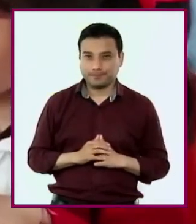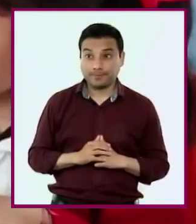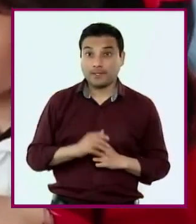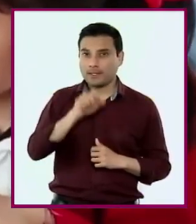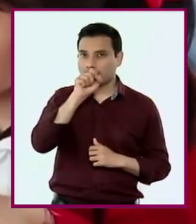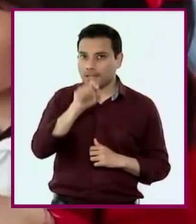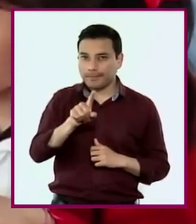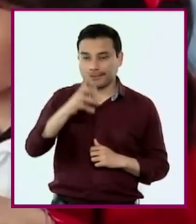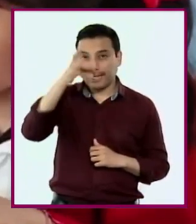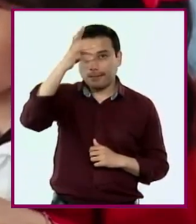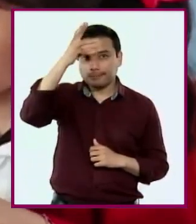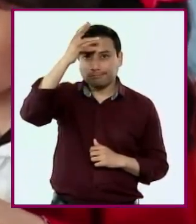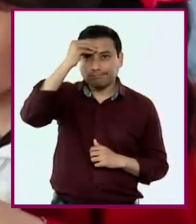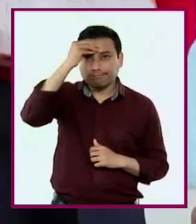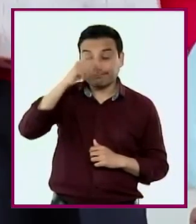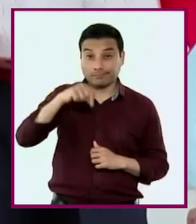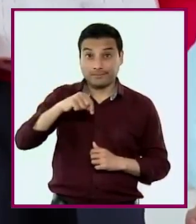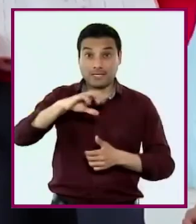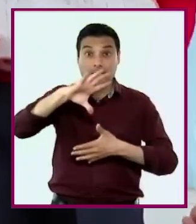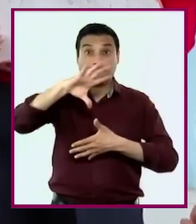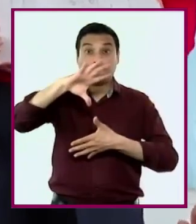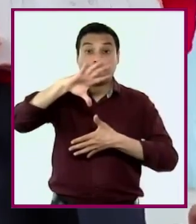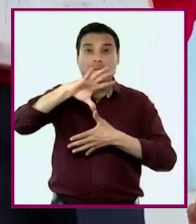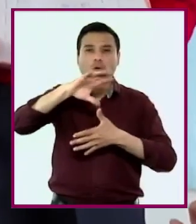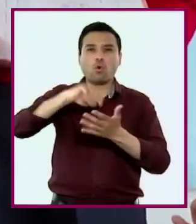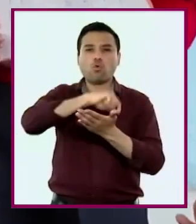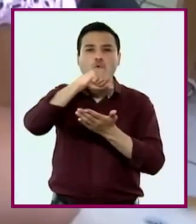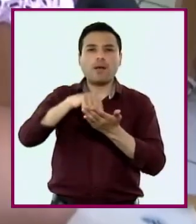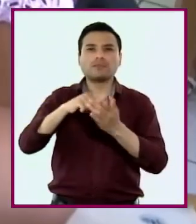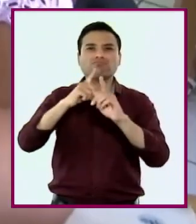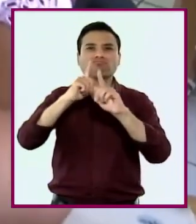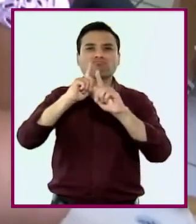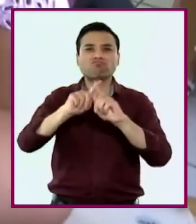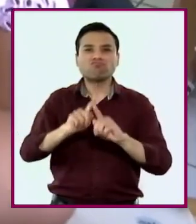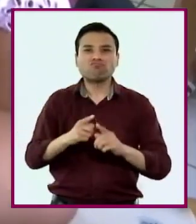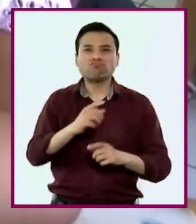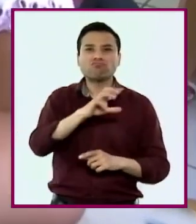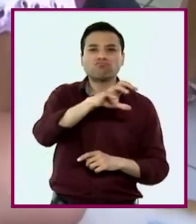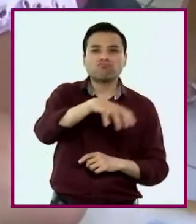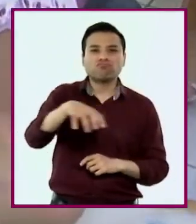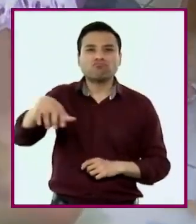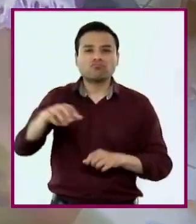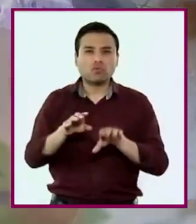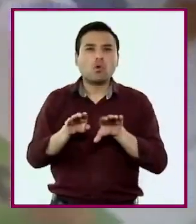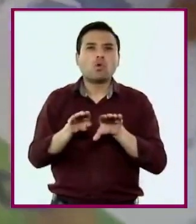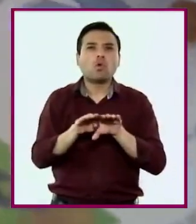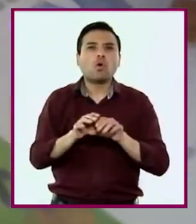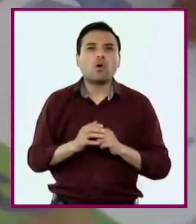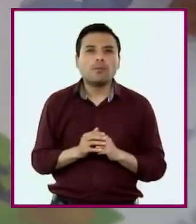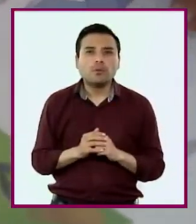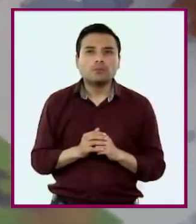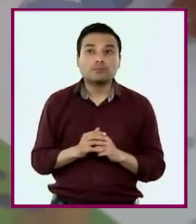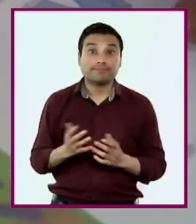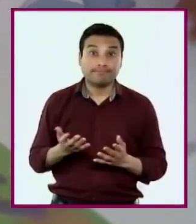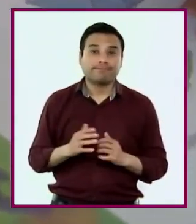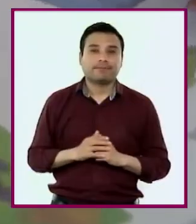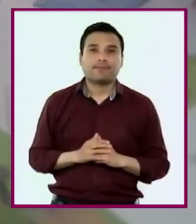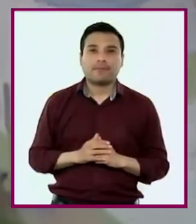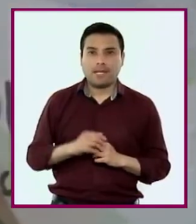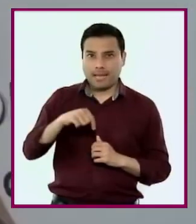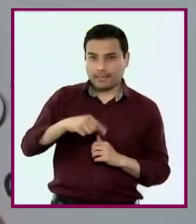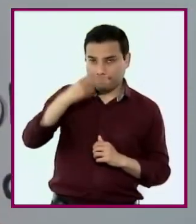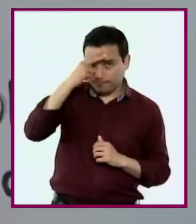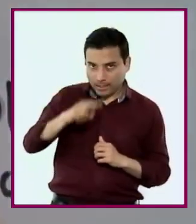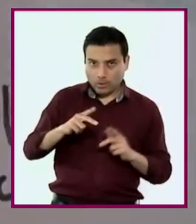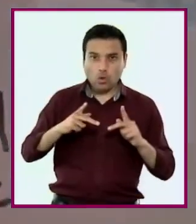Analizarán el espacio geográfico de los pueblos del continente americano y otros países del mundo y algunos procesos